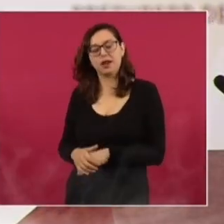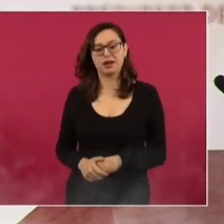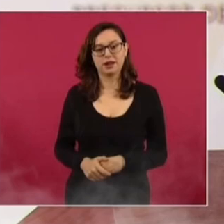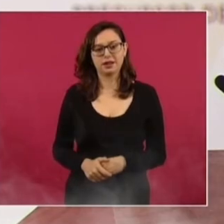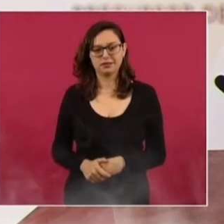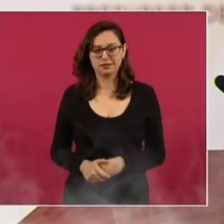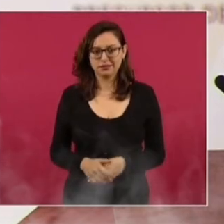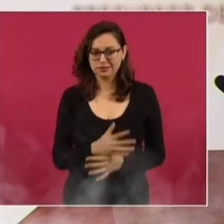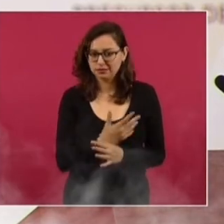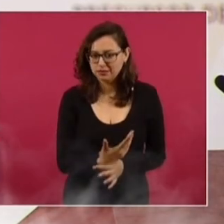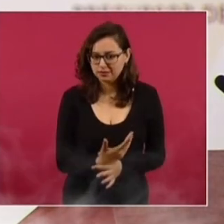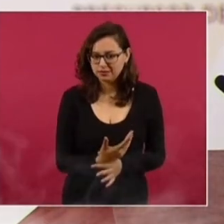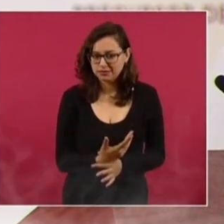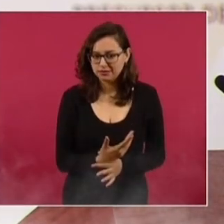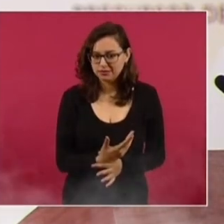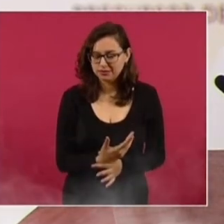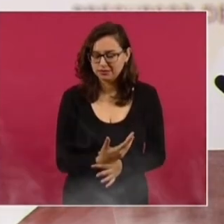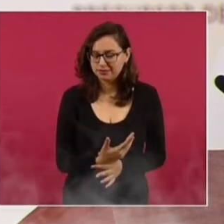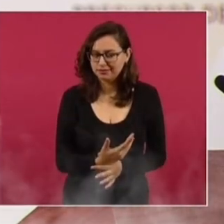Es textual esto.